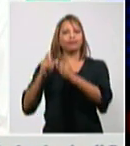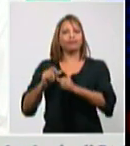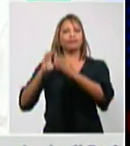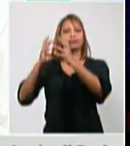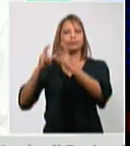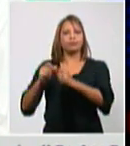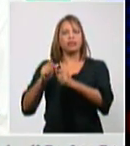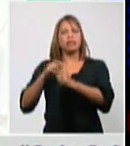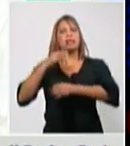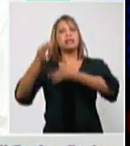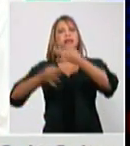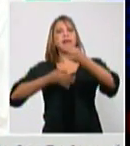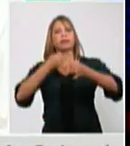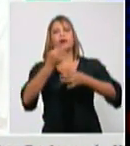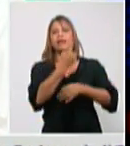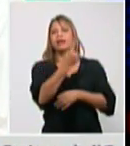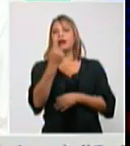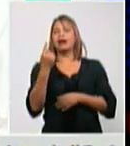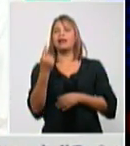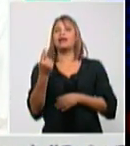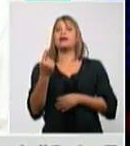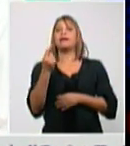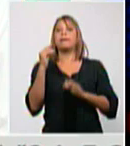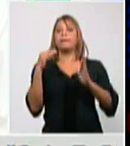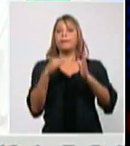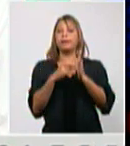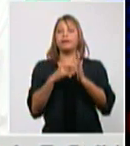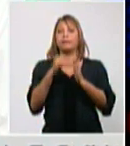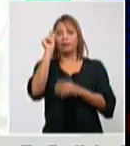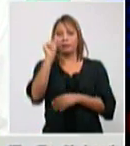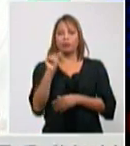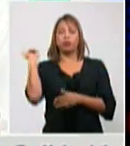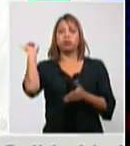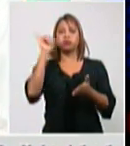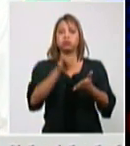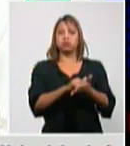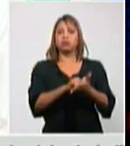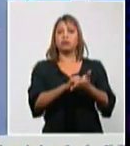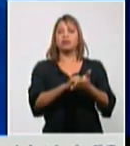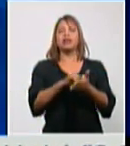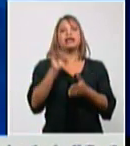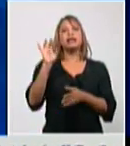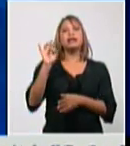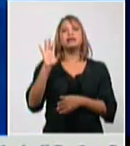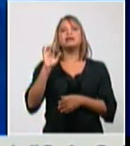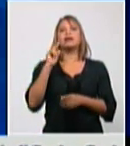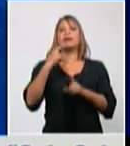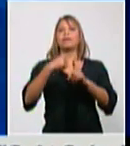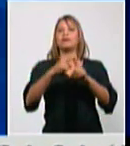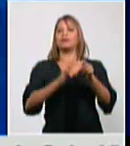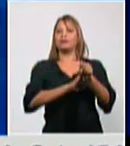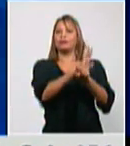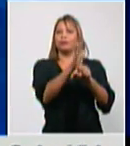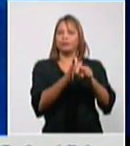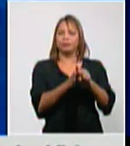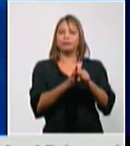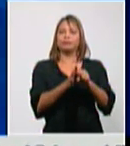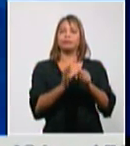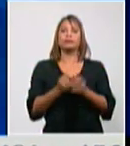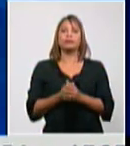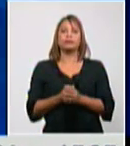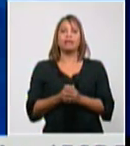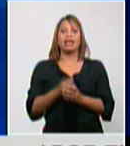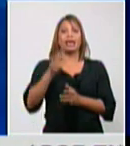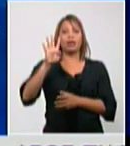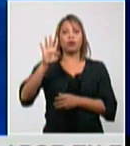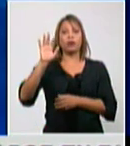de cada mil viajeros que arriban a nuestro país 15 son positivos a la COVID-19 y el 48